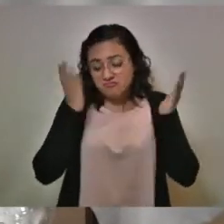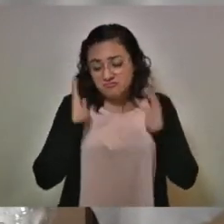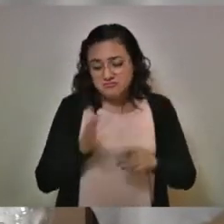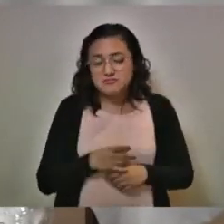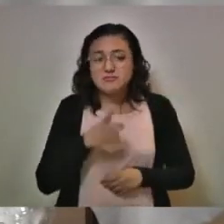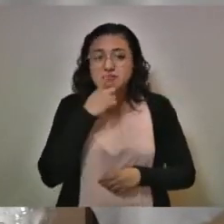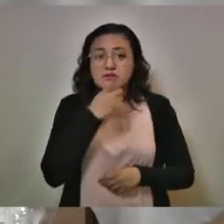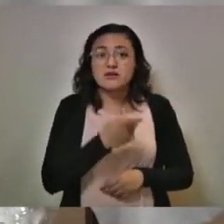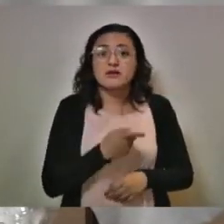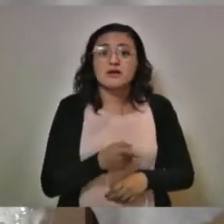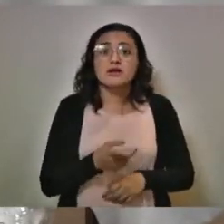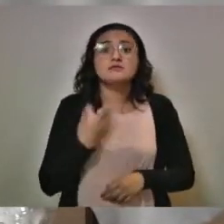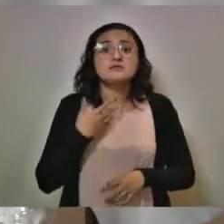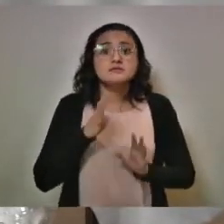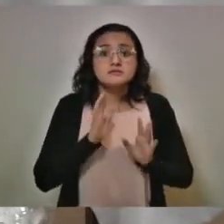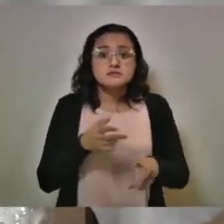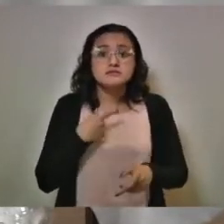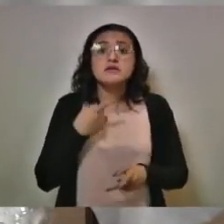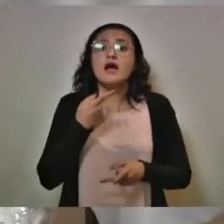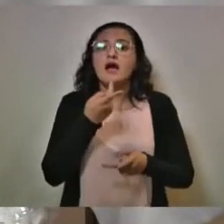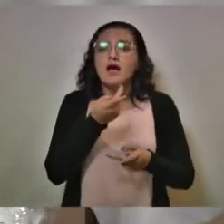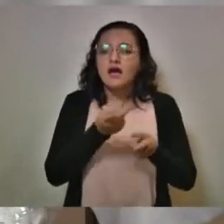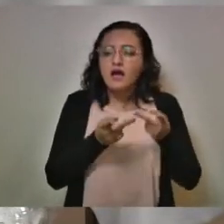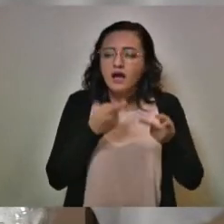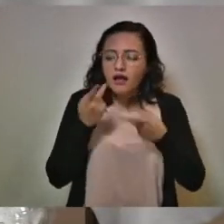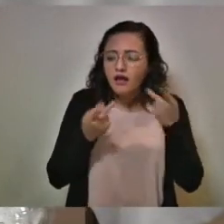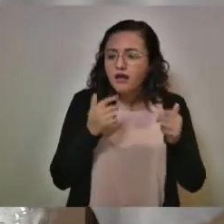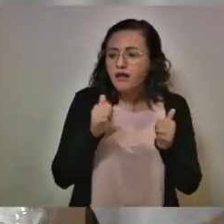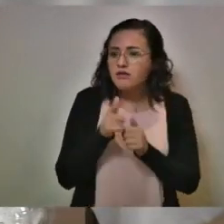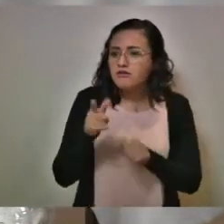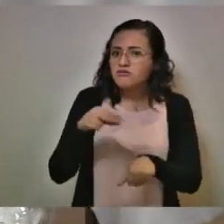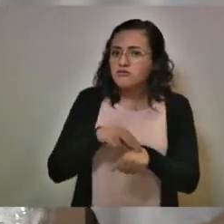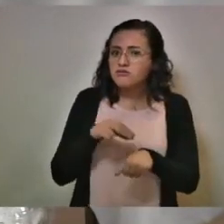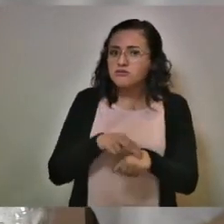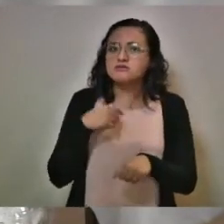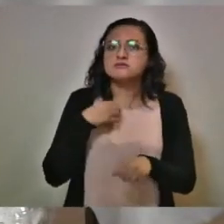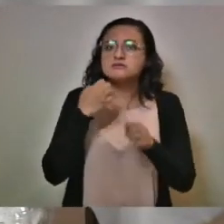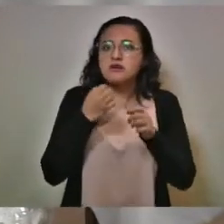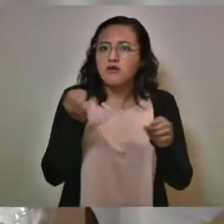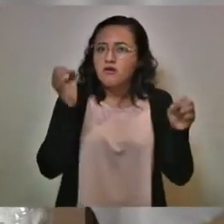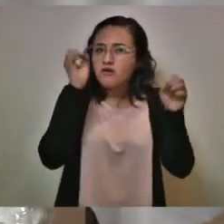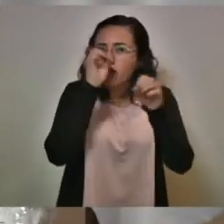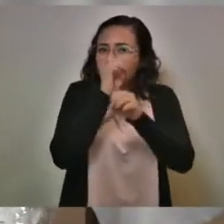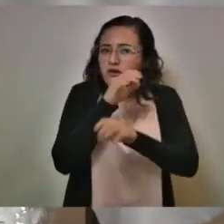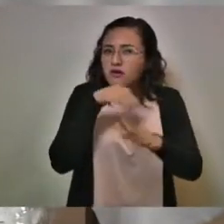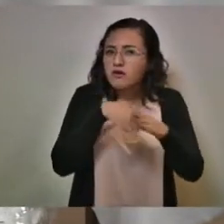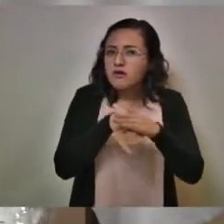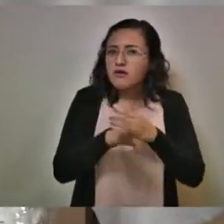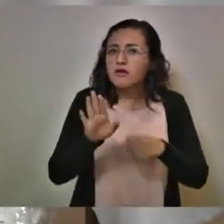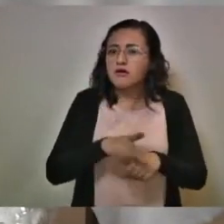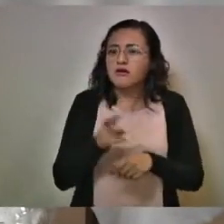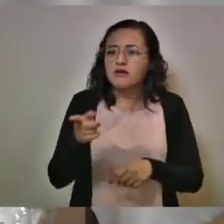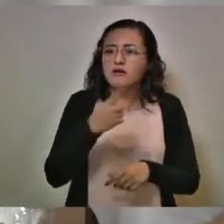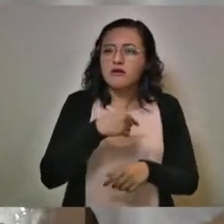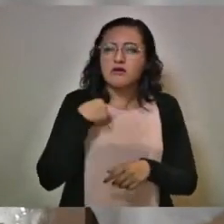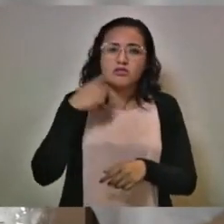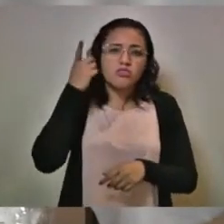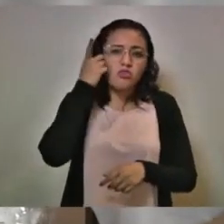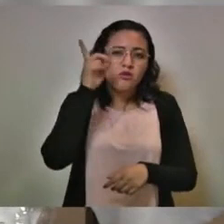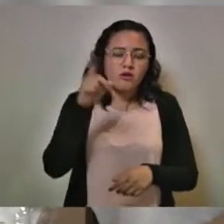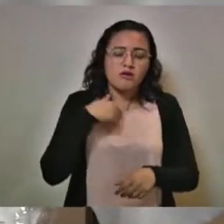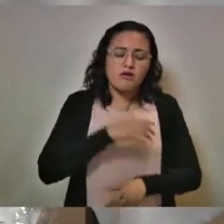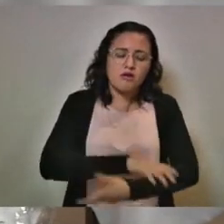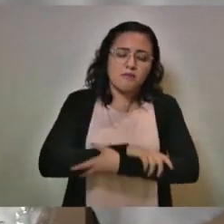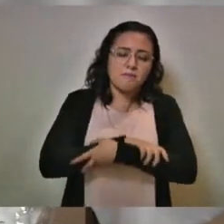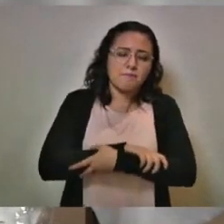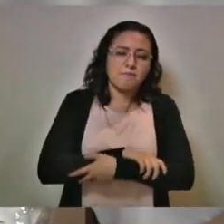dijo que hasta había hablado con doctores y que mi nombre estaba oculto porque me llevaba yo con los dueños del hospital